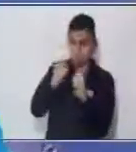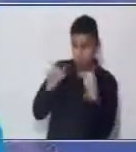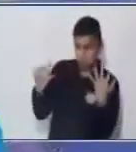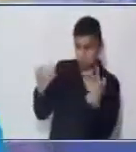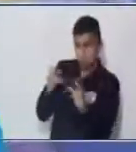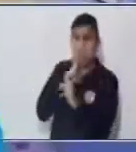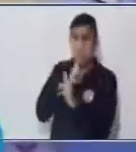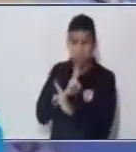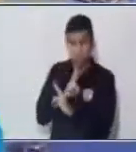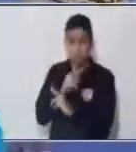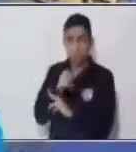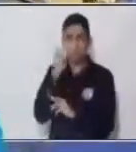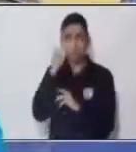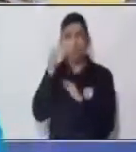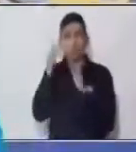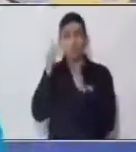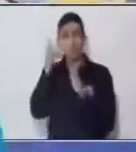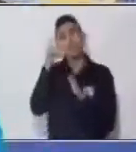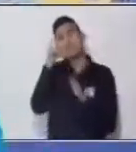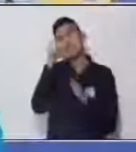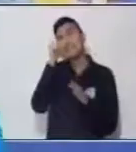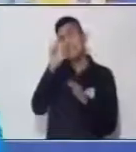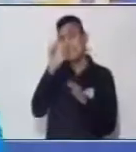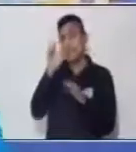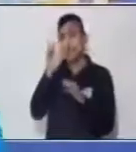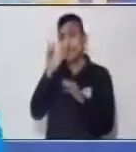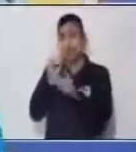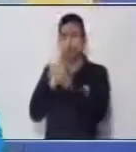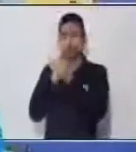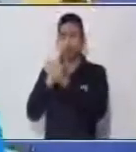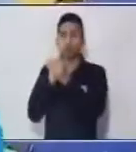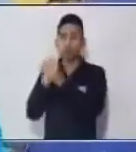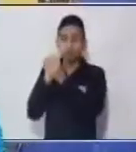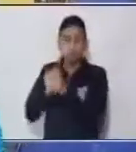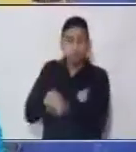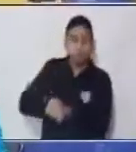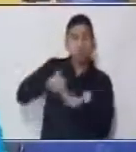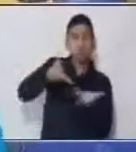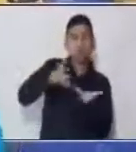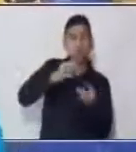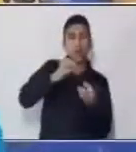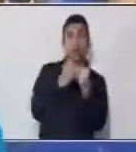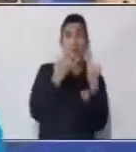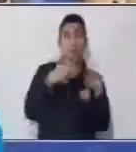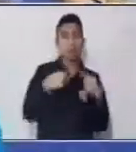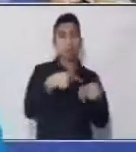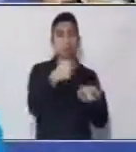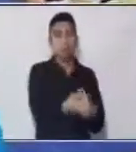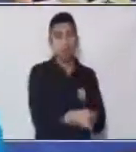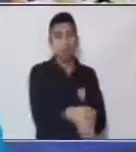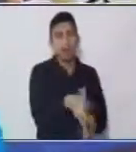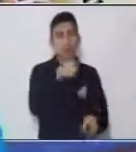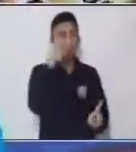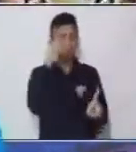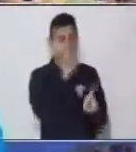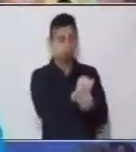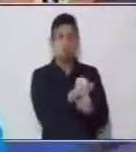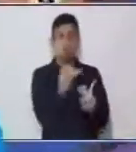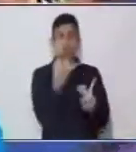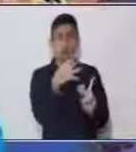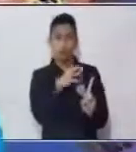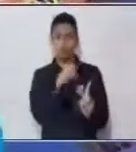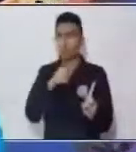tener un dado. Este dado lo vamos a lanzar y depende de lo que nos diga el dado, así vamos a ir avanzando en las